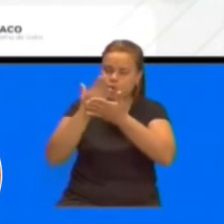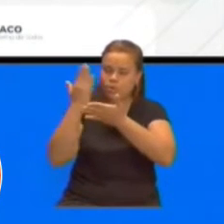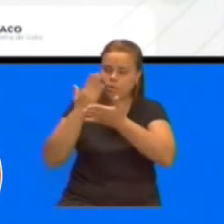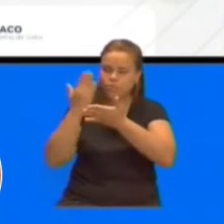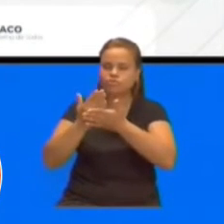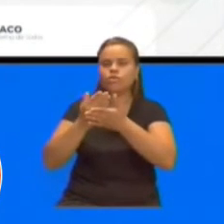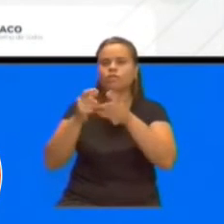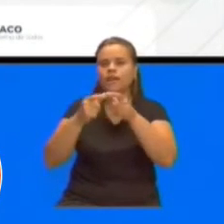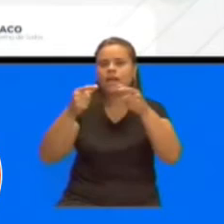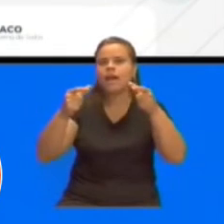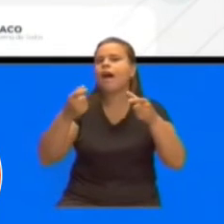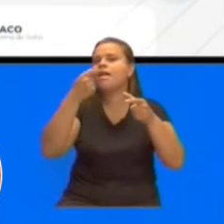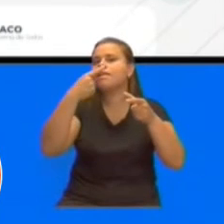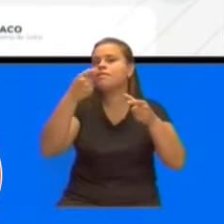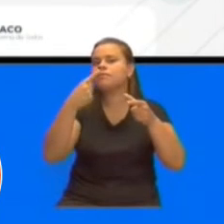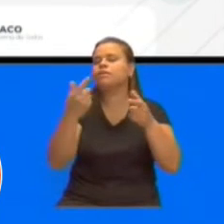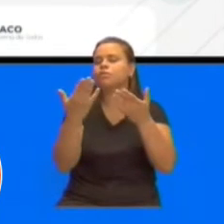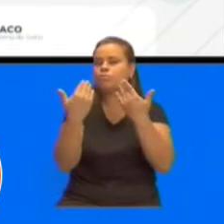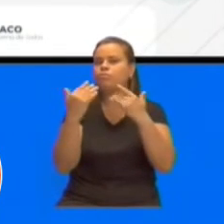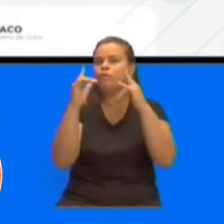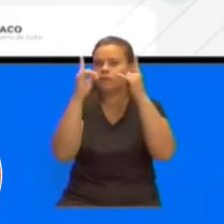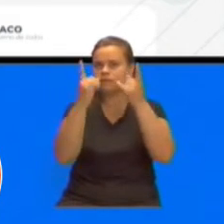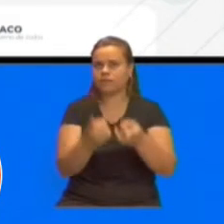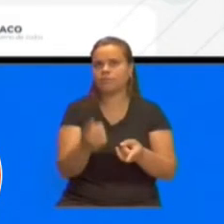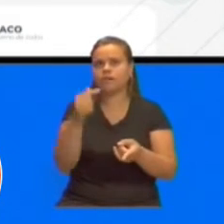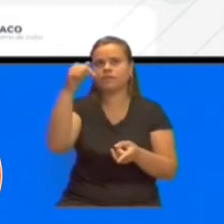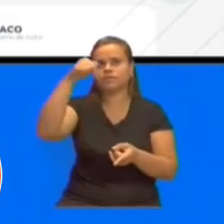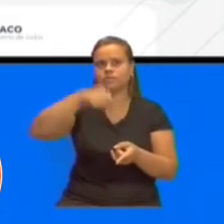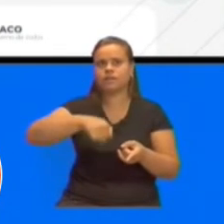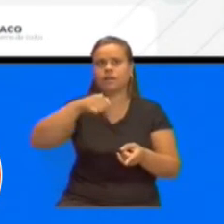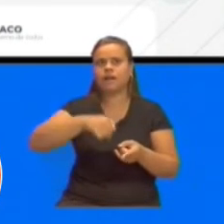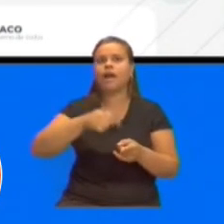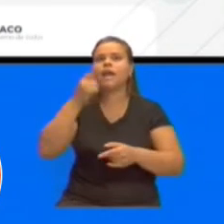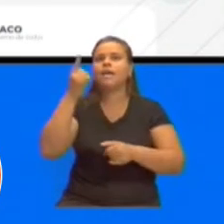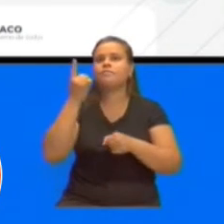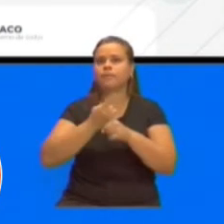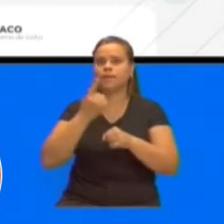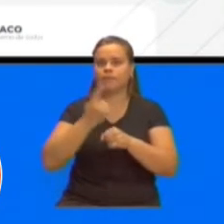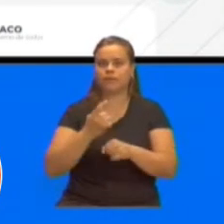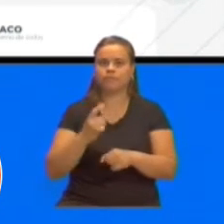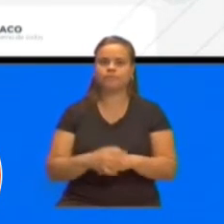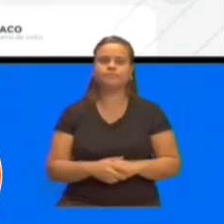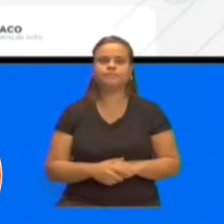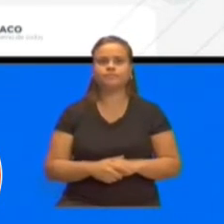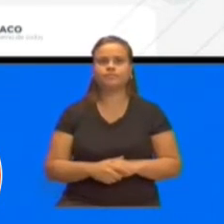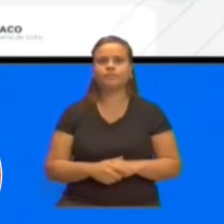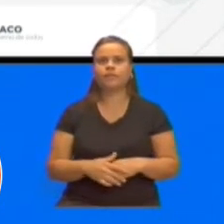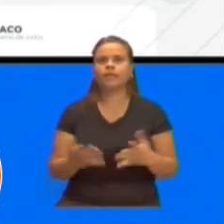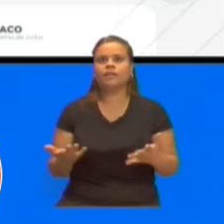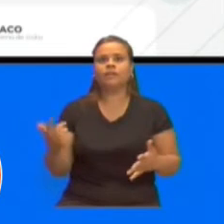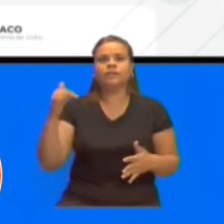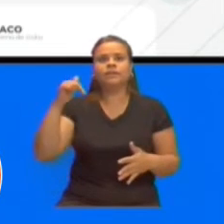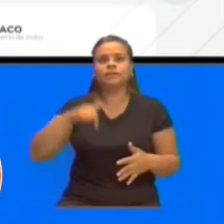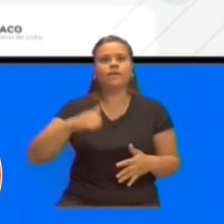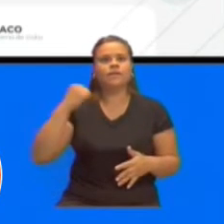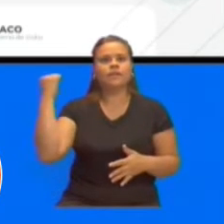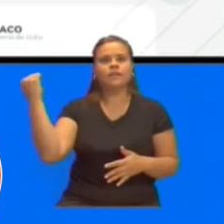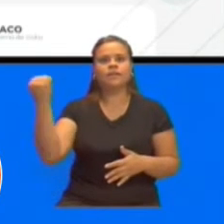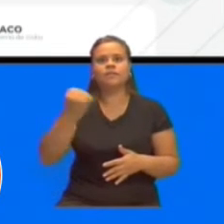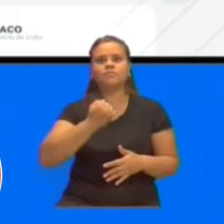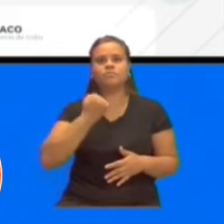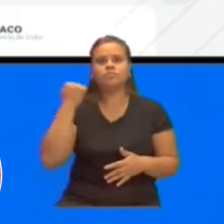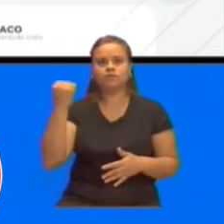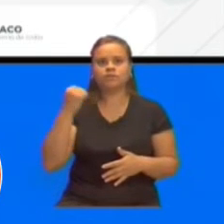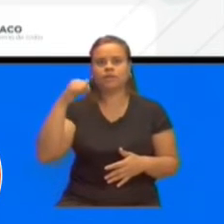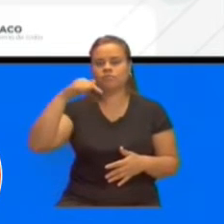para cubrir la demanda del 50% de estos insumos en el primer nivel de atención. Esto, como dijimos, que implica principalmente no solamente